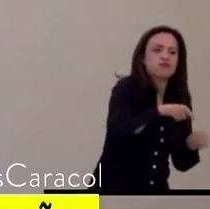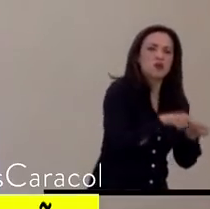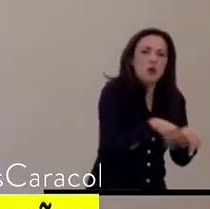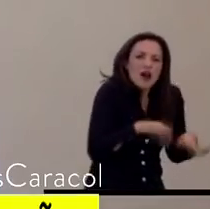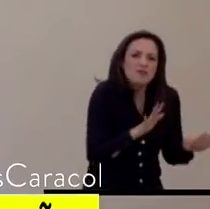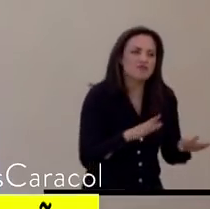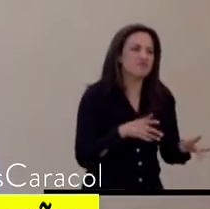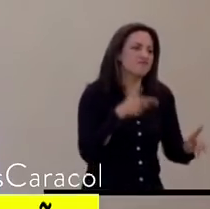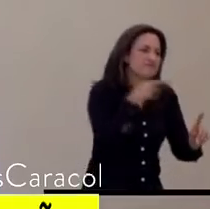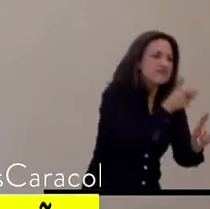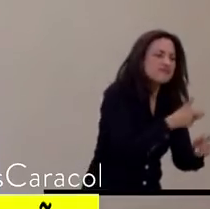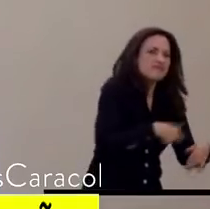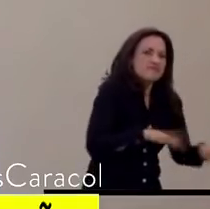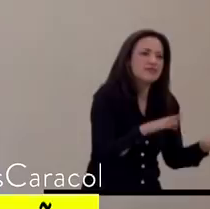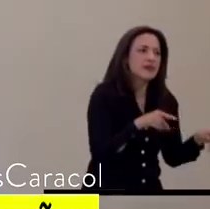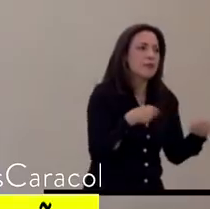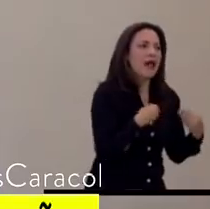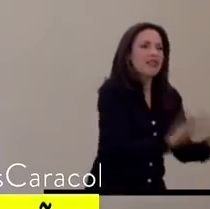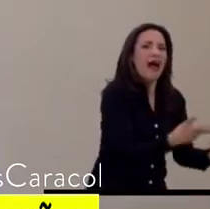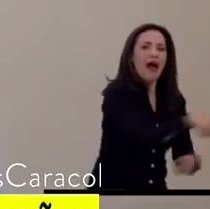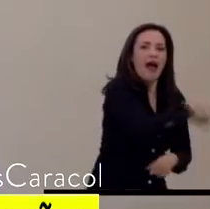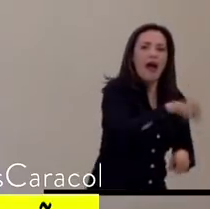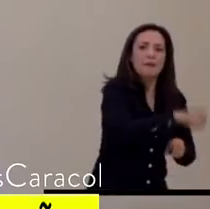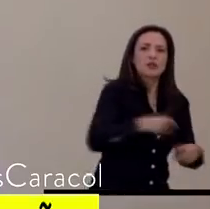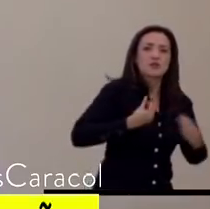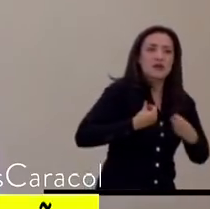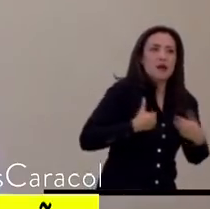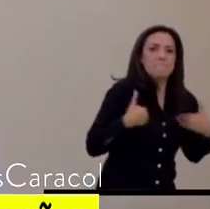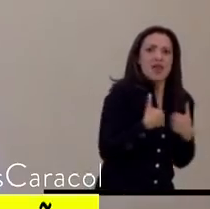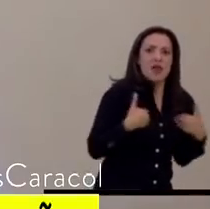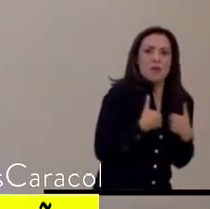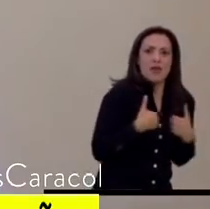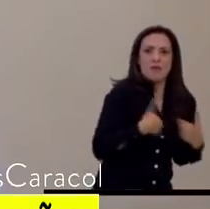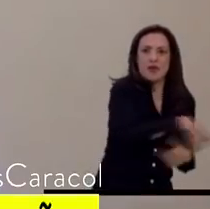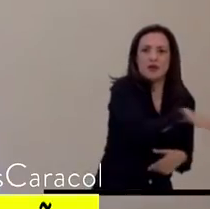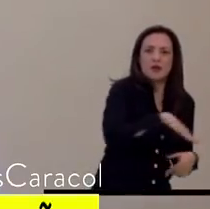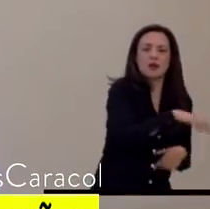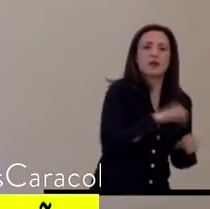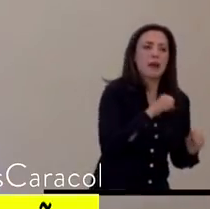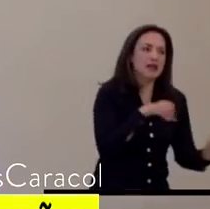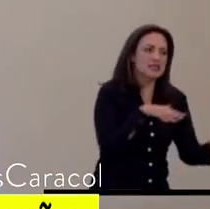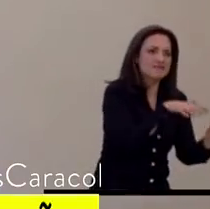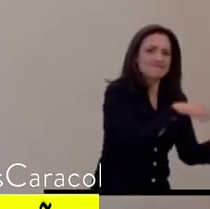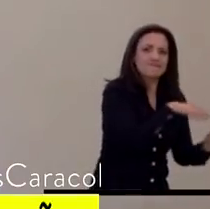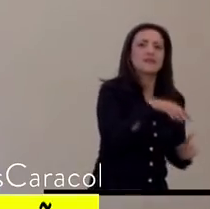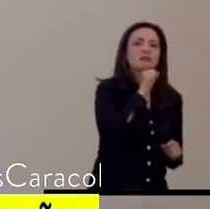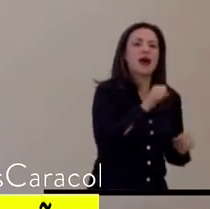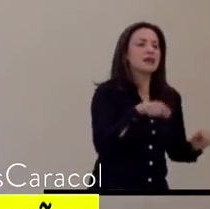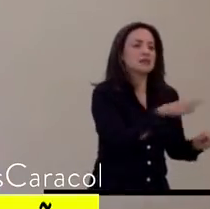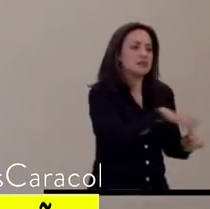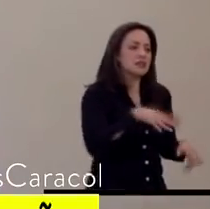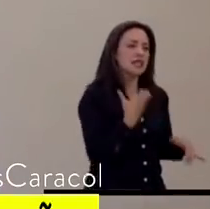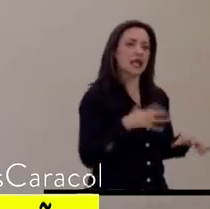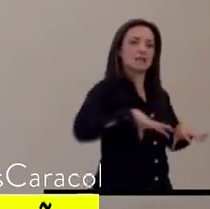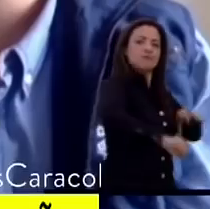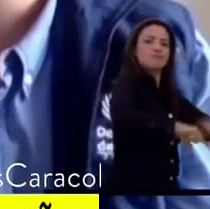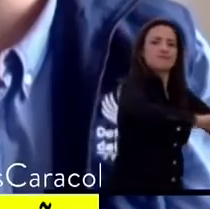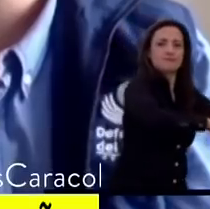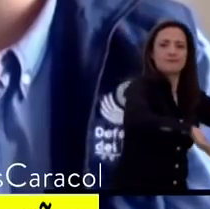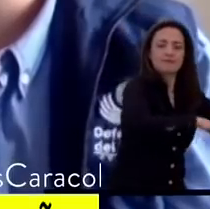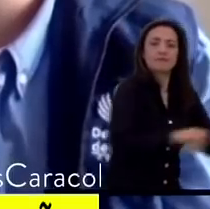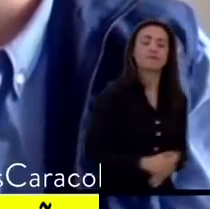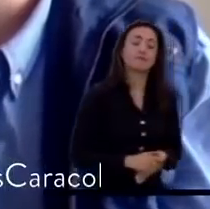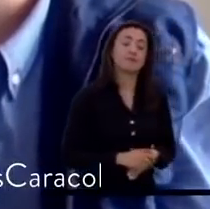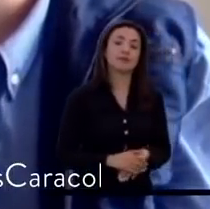para generar amedrentamiento a las comunidades, pero sobre todo a con quienes se están combatiendo estos territorios. Y